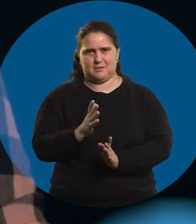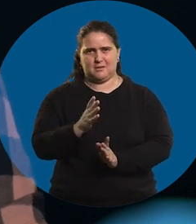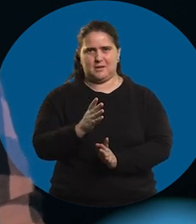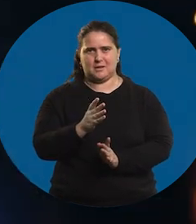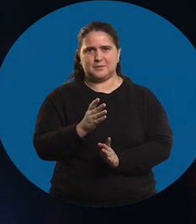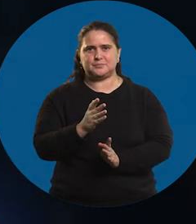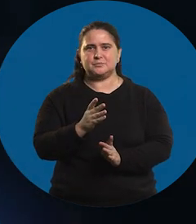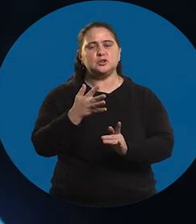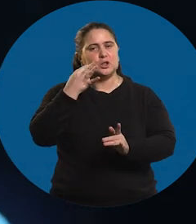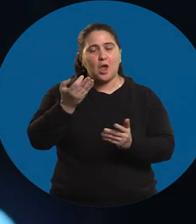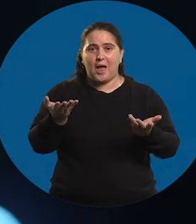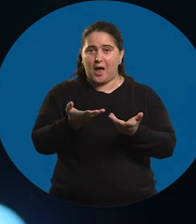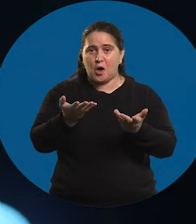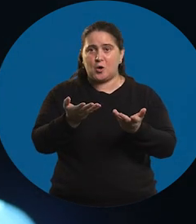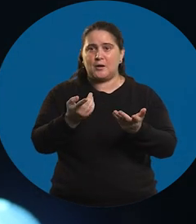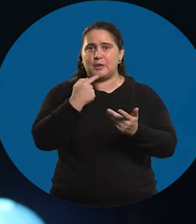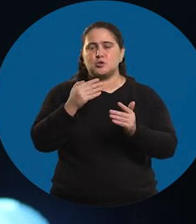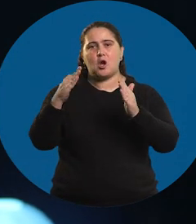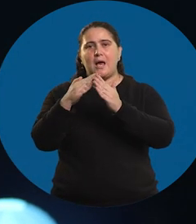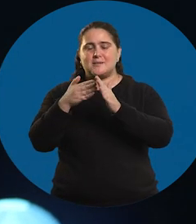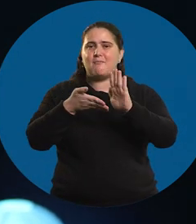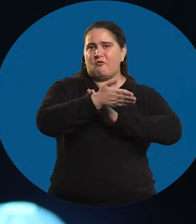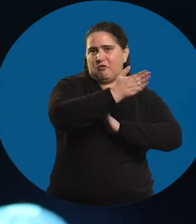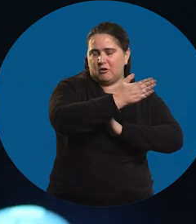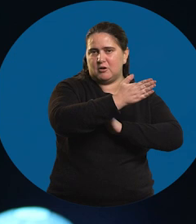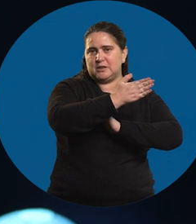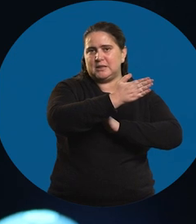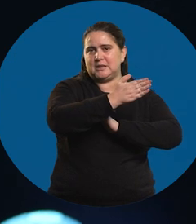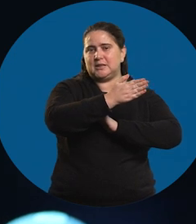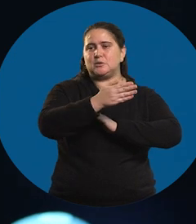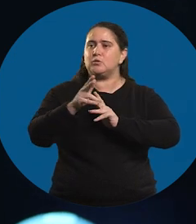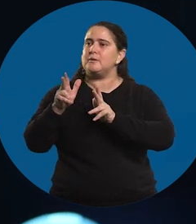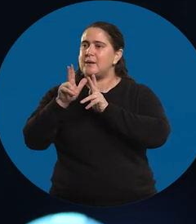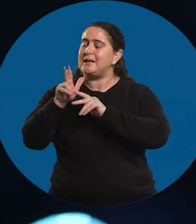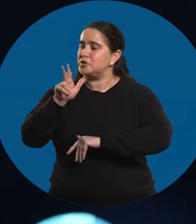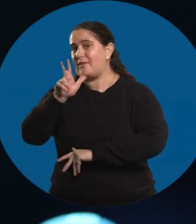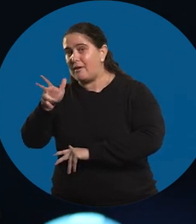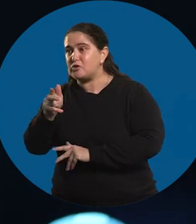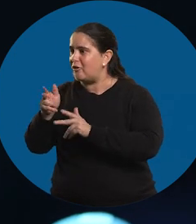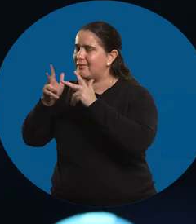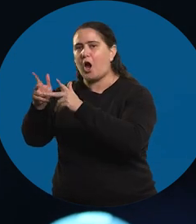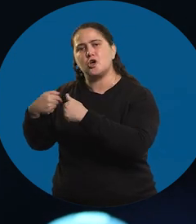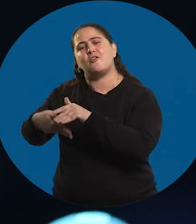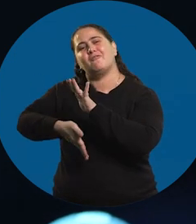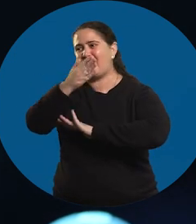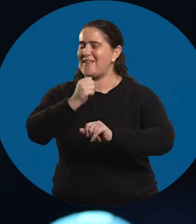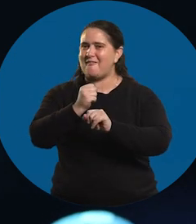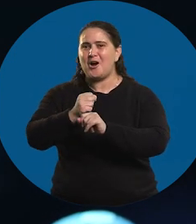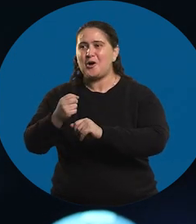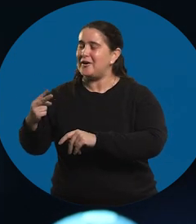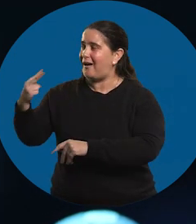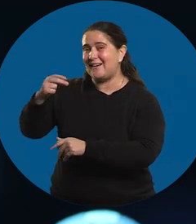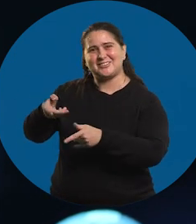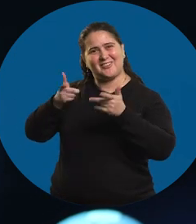importantes. Yo creo que hoy en día que yo me vaya de casa y que le diga a mi hijo, me voy a trabajar y él me vea